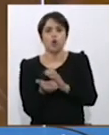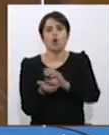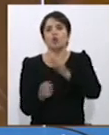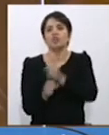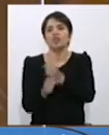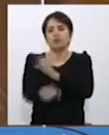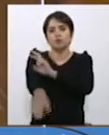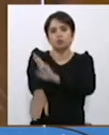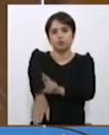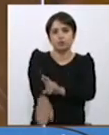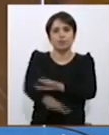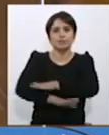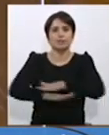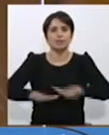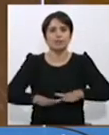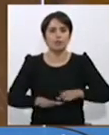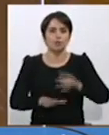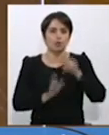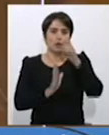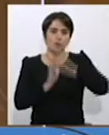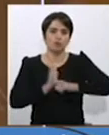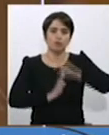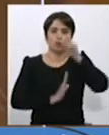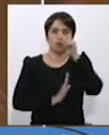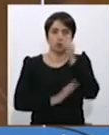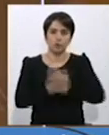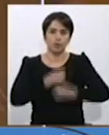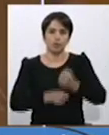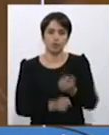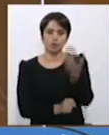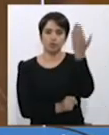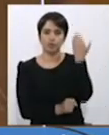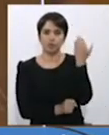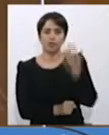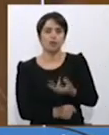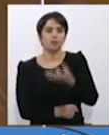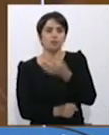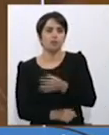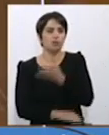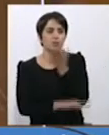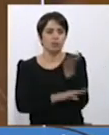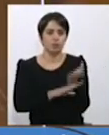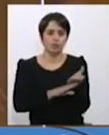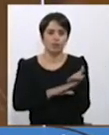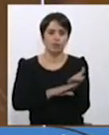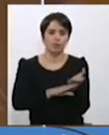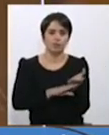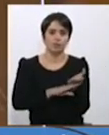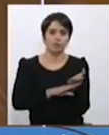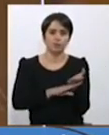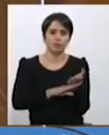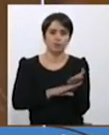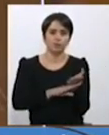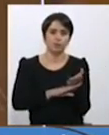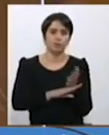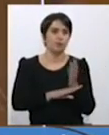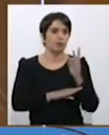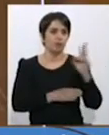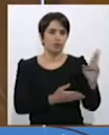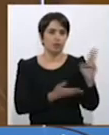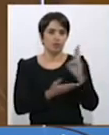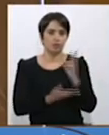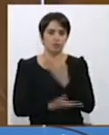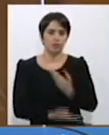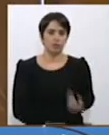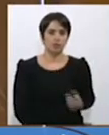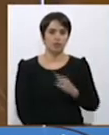Ese estudio se terminó en octubre del año pasado y solamente le pediría al presidente que el Ejecutivo pudiera